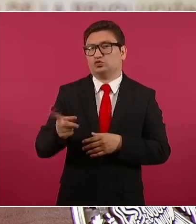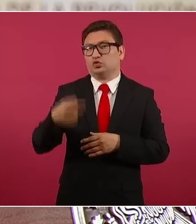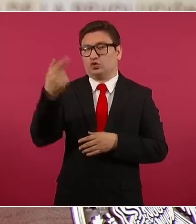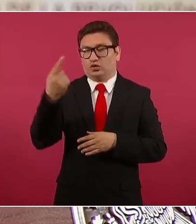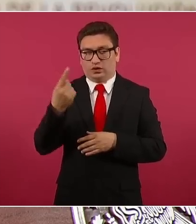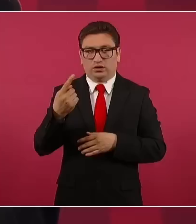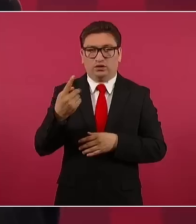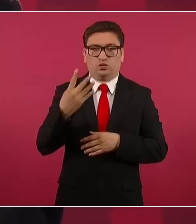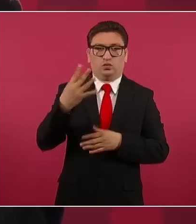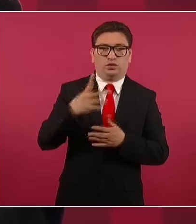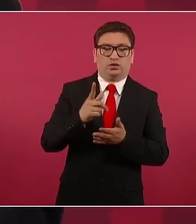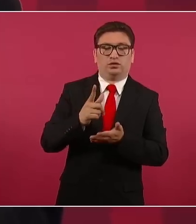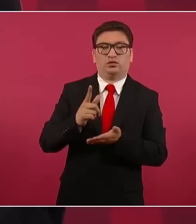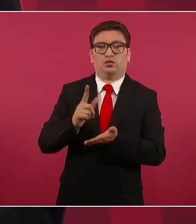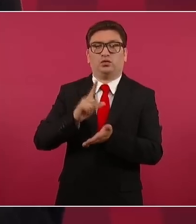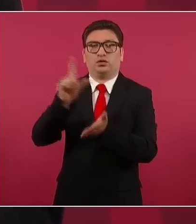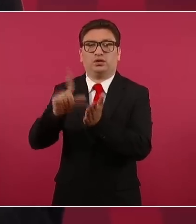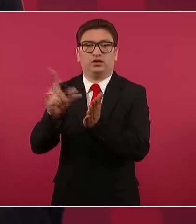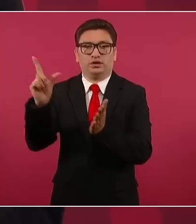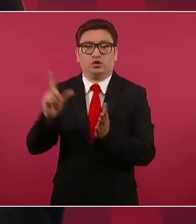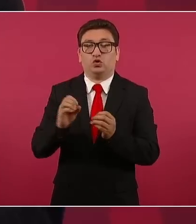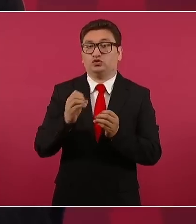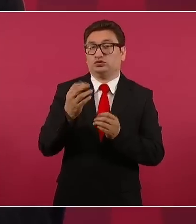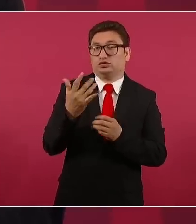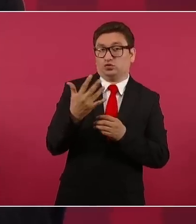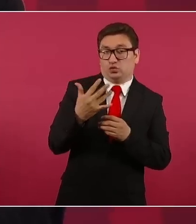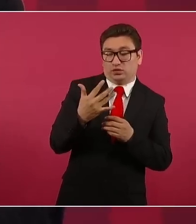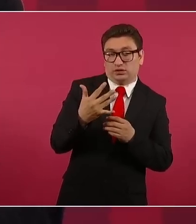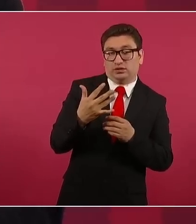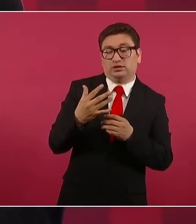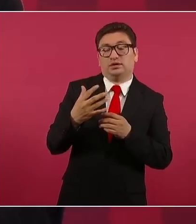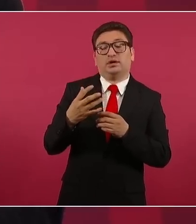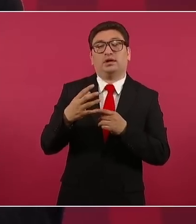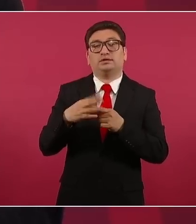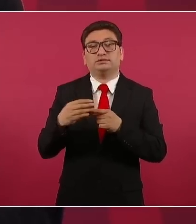otros que 50 centavos el galón, lo que sea, ayuda.